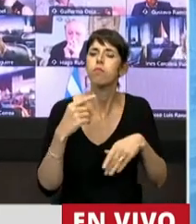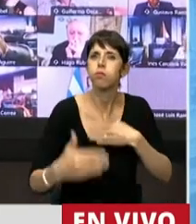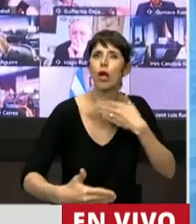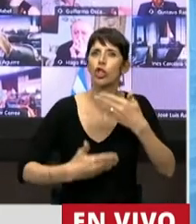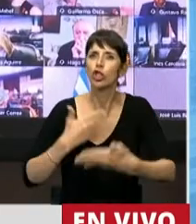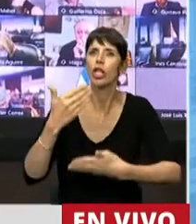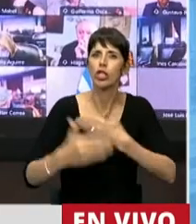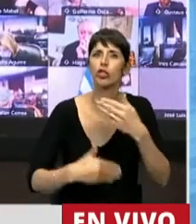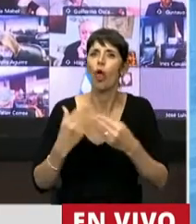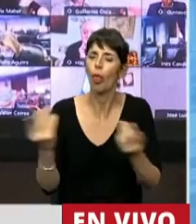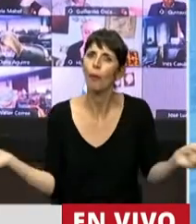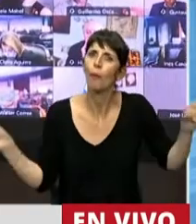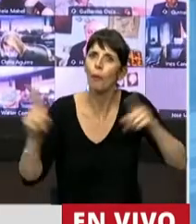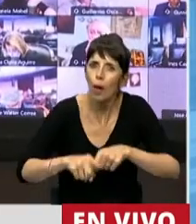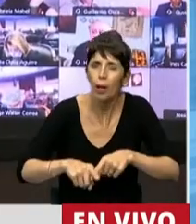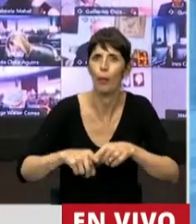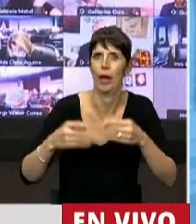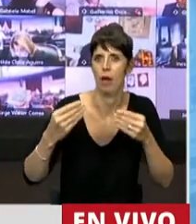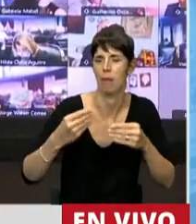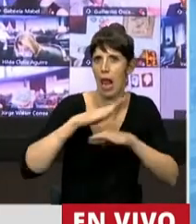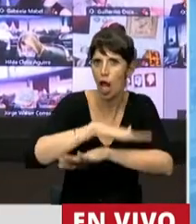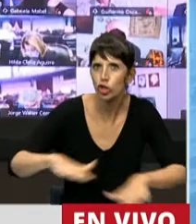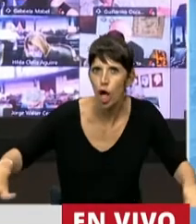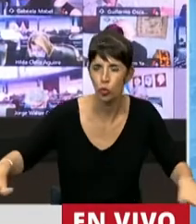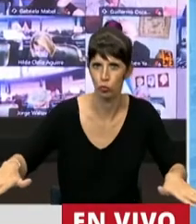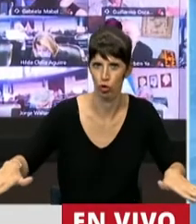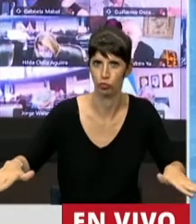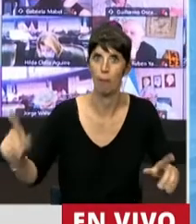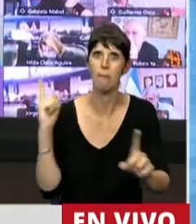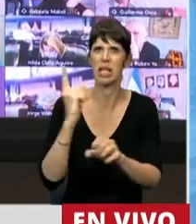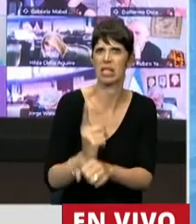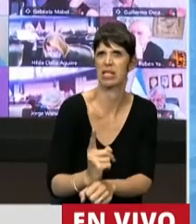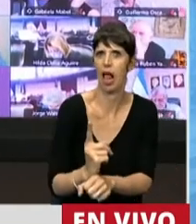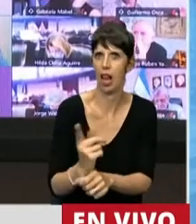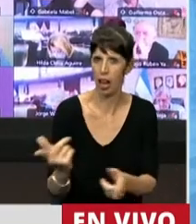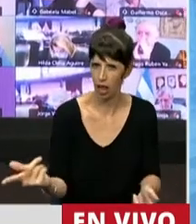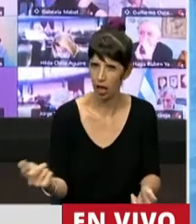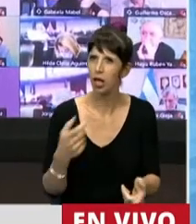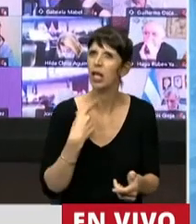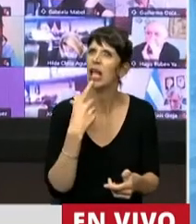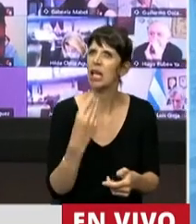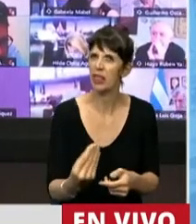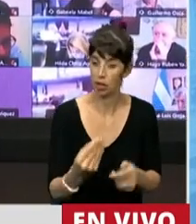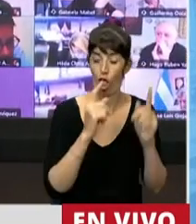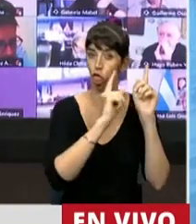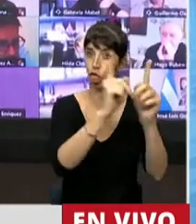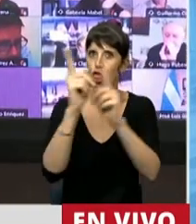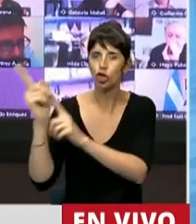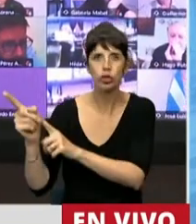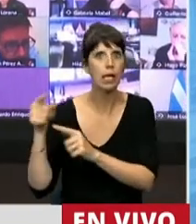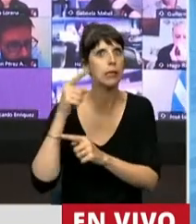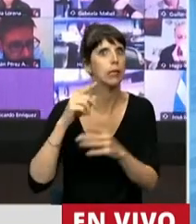social que conlleva el regreso a clases presenciales. Un proyecto de reconstrucción social que va a tener a los docentes como